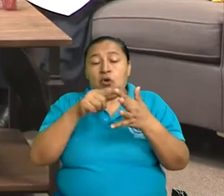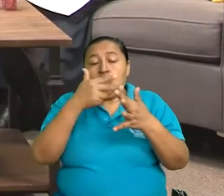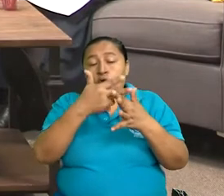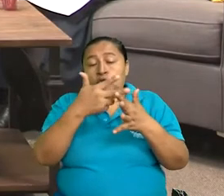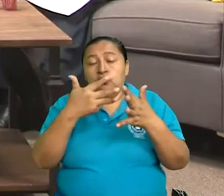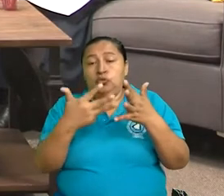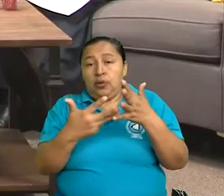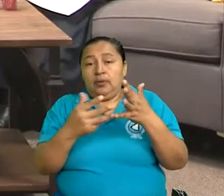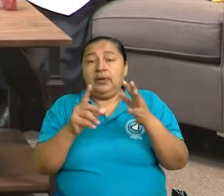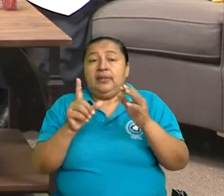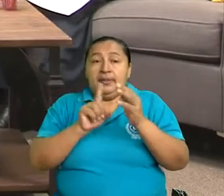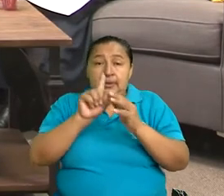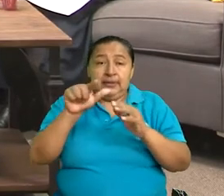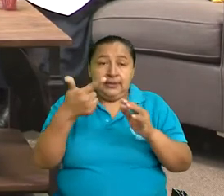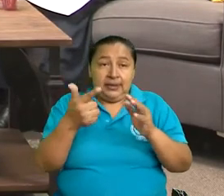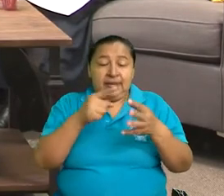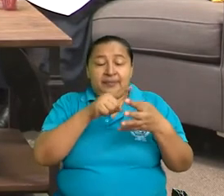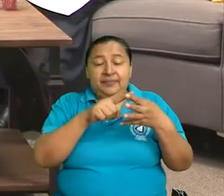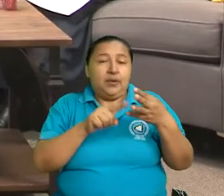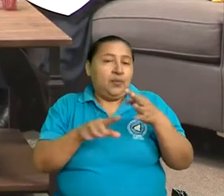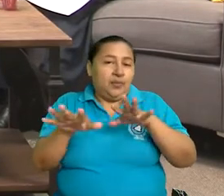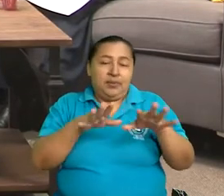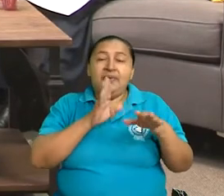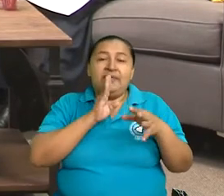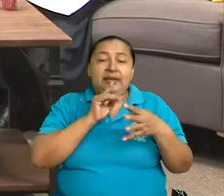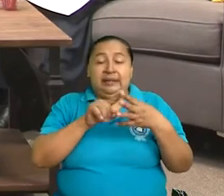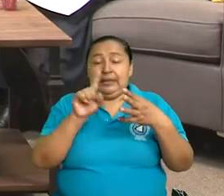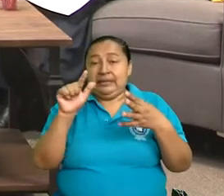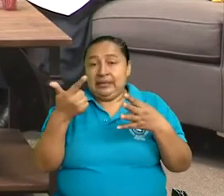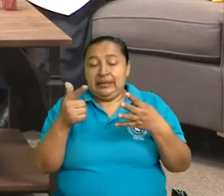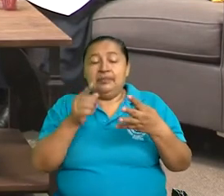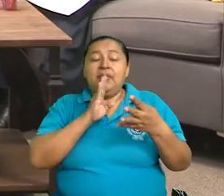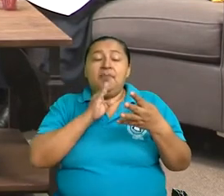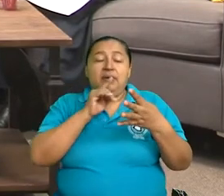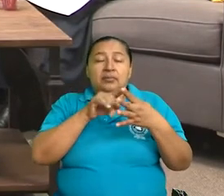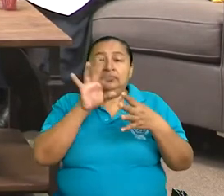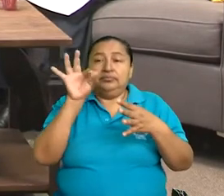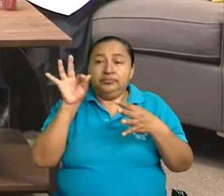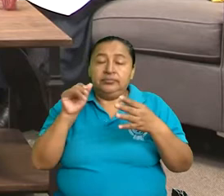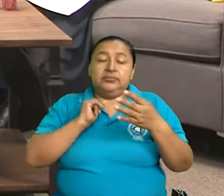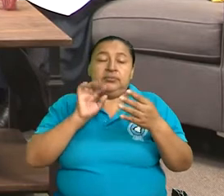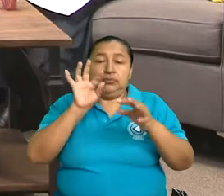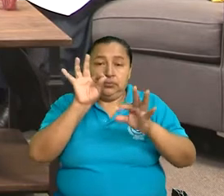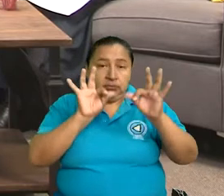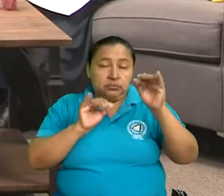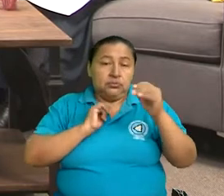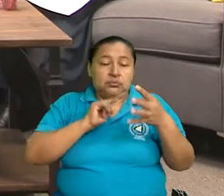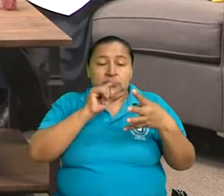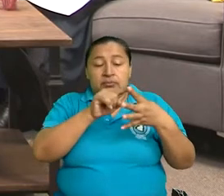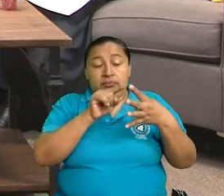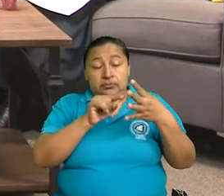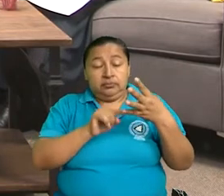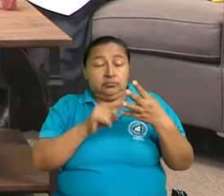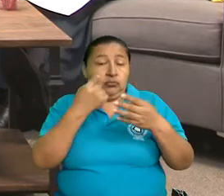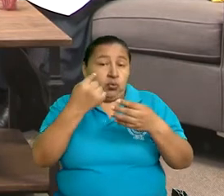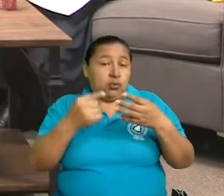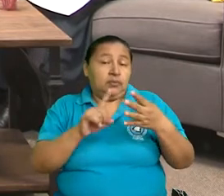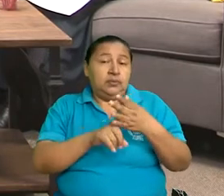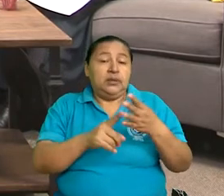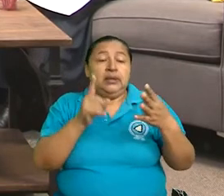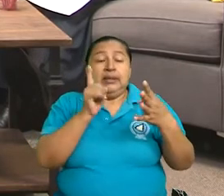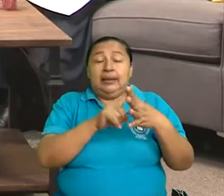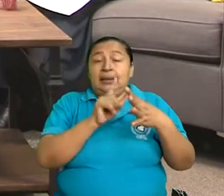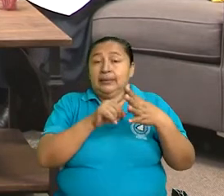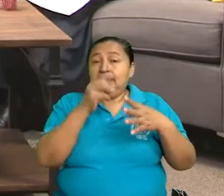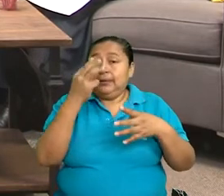una tercera no nos va a dar tiempo de hablar de las 17 vamos a mencionar algunos pincelazos de cada una de ellas mencionemos una